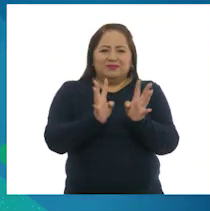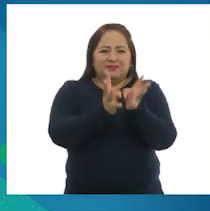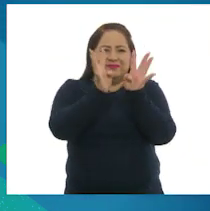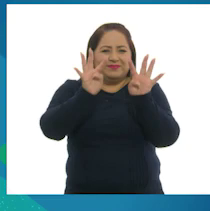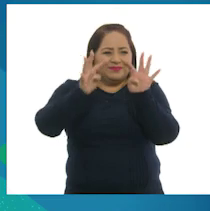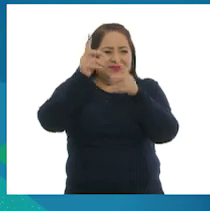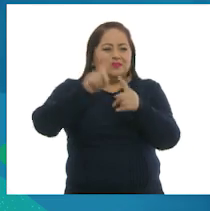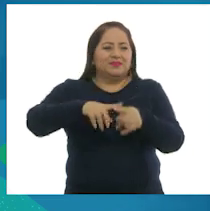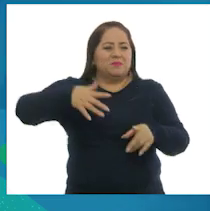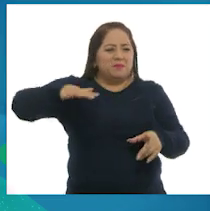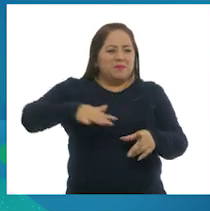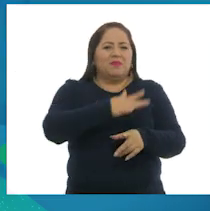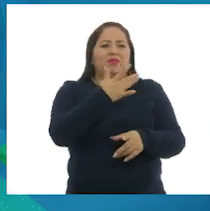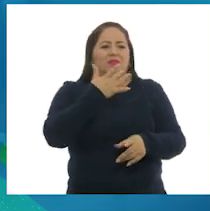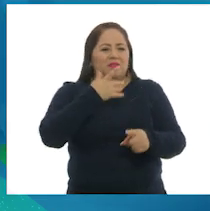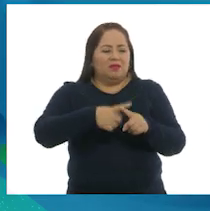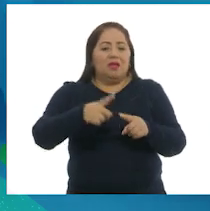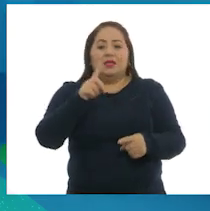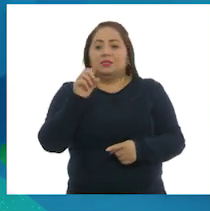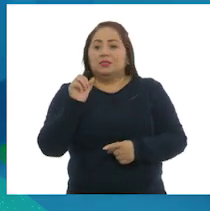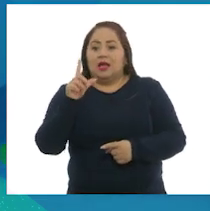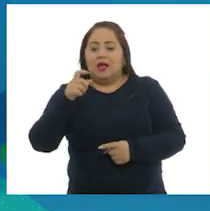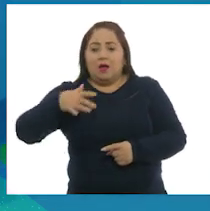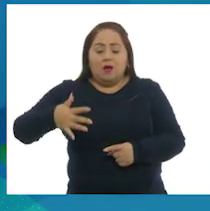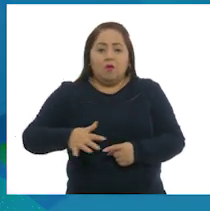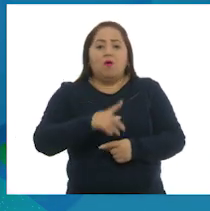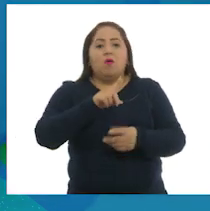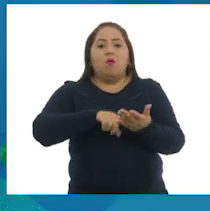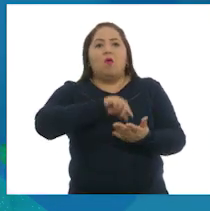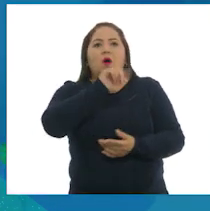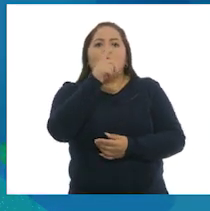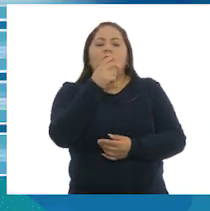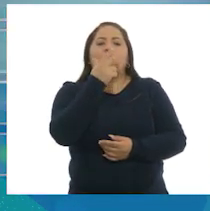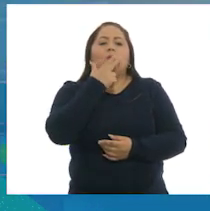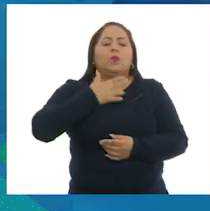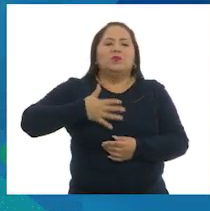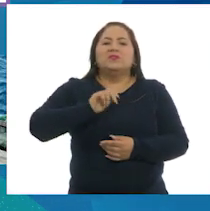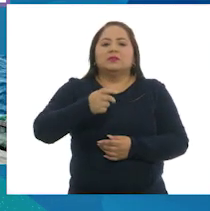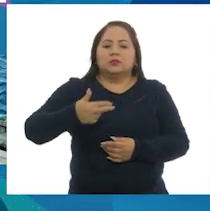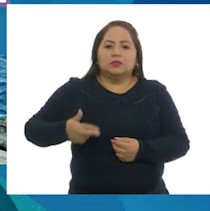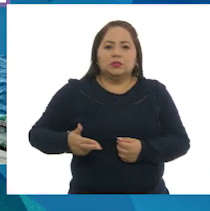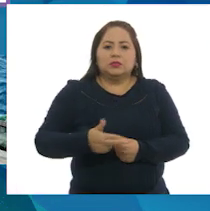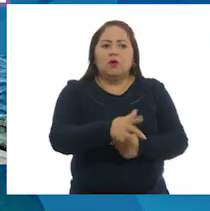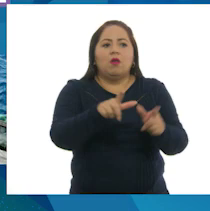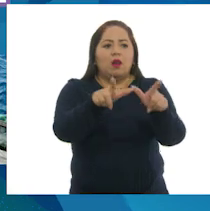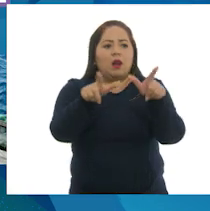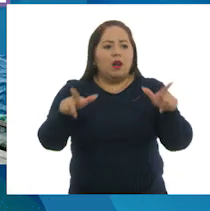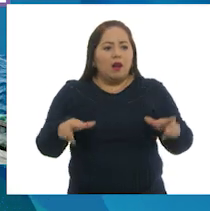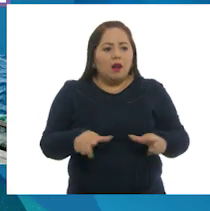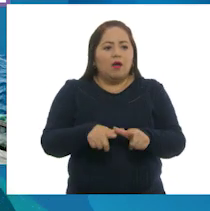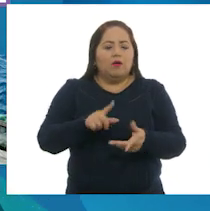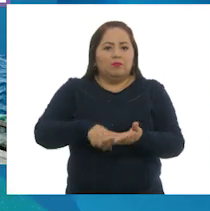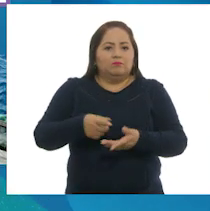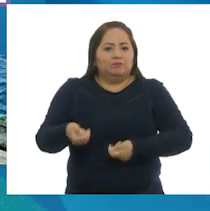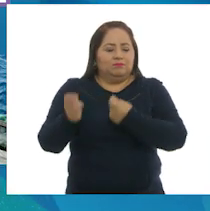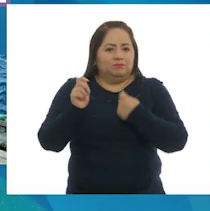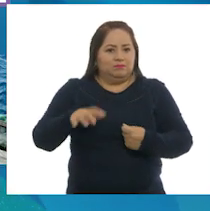más, tanto en aguas saladas en los océanos como en aguas dulces de ríos, lagos y presas. Entonces,